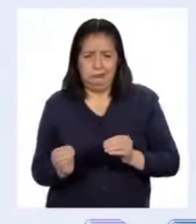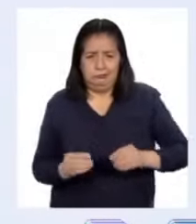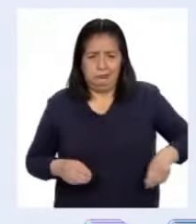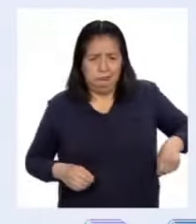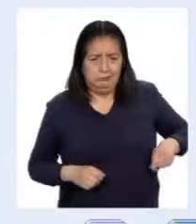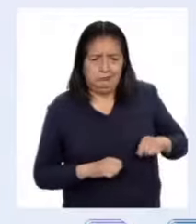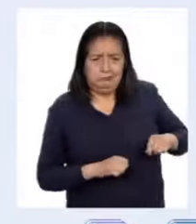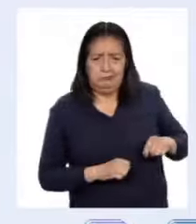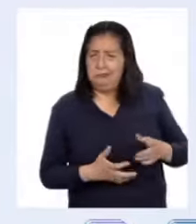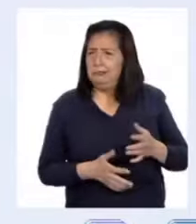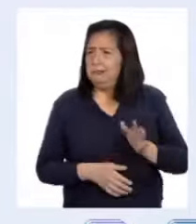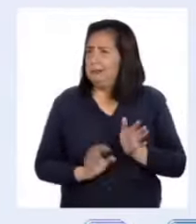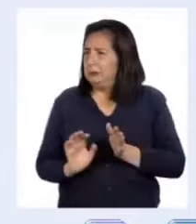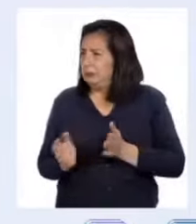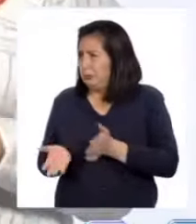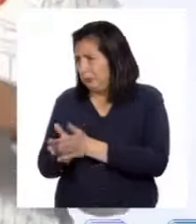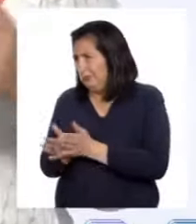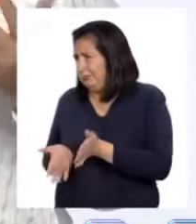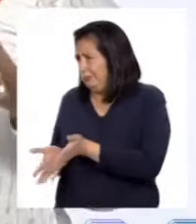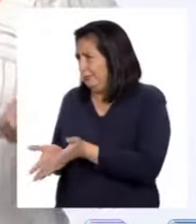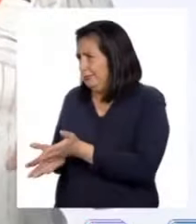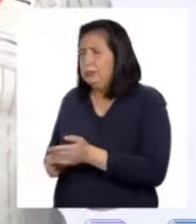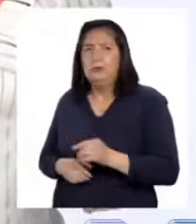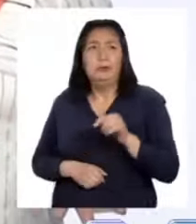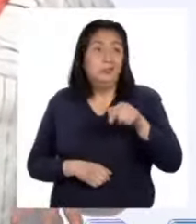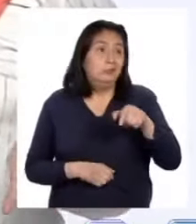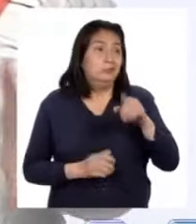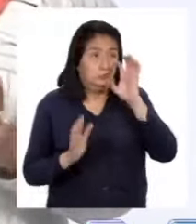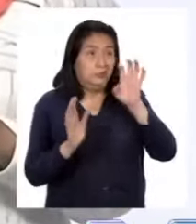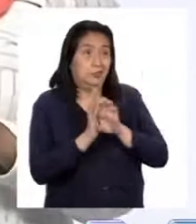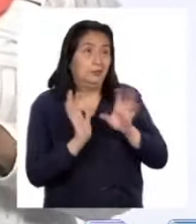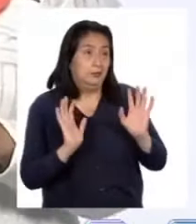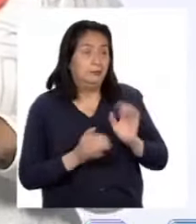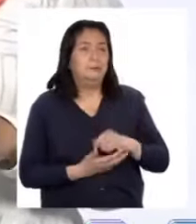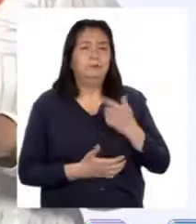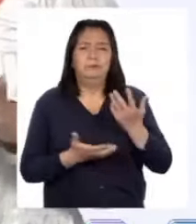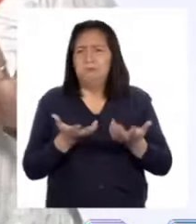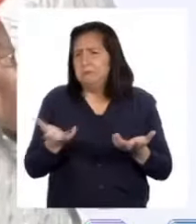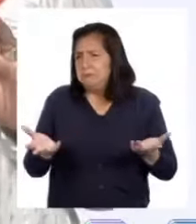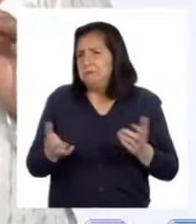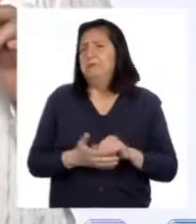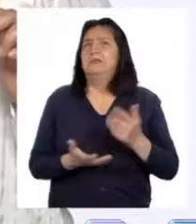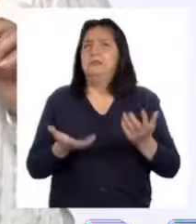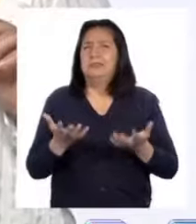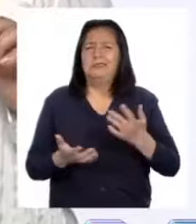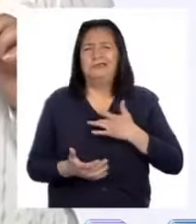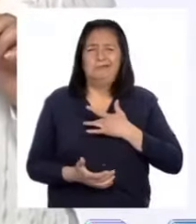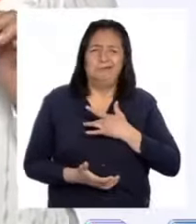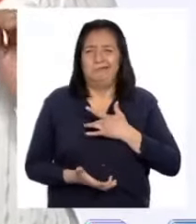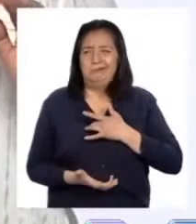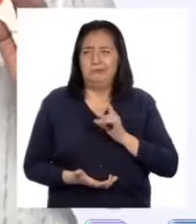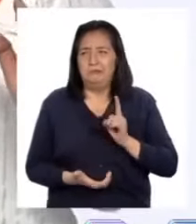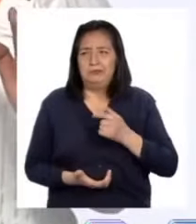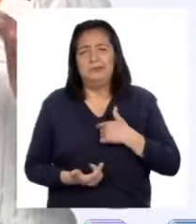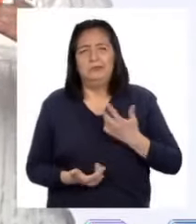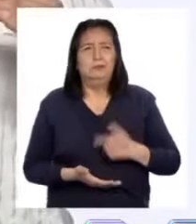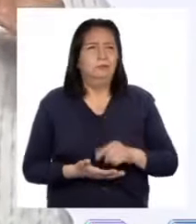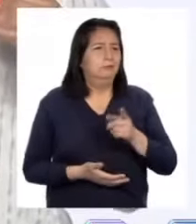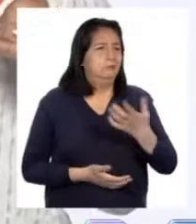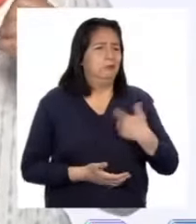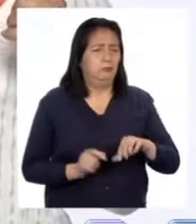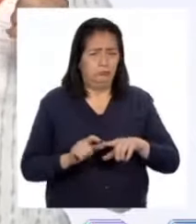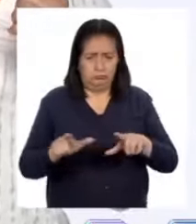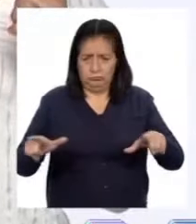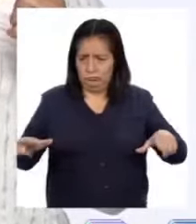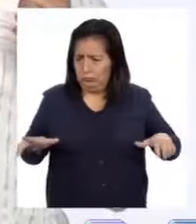silla o pedirle que se mueva un poco. Estos son ejemplos de situaciones que nos pueden incomodar. Amenazan